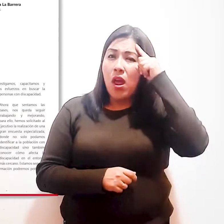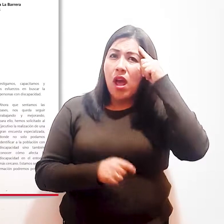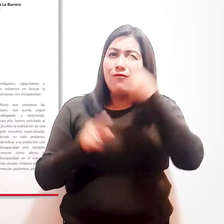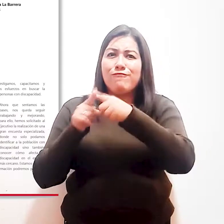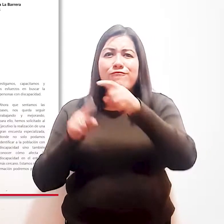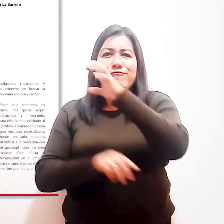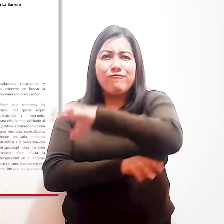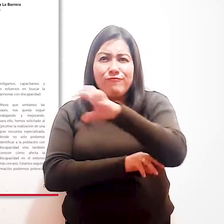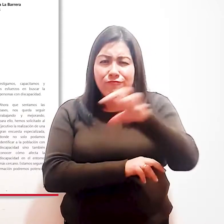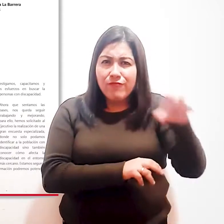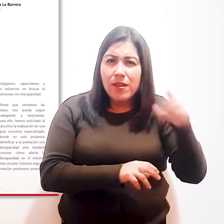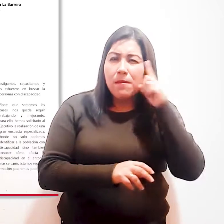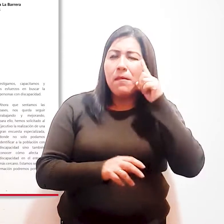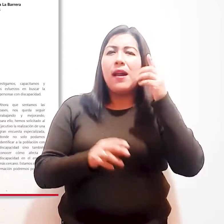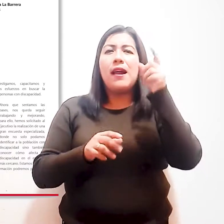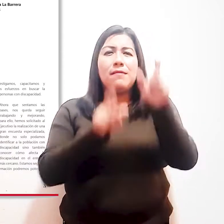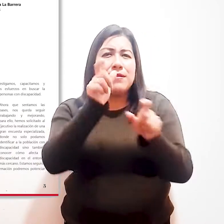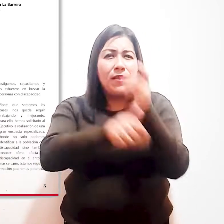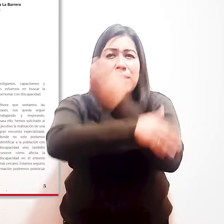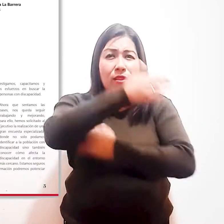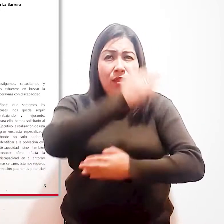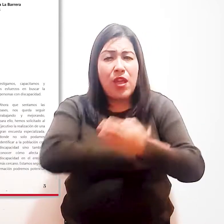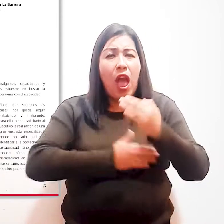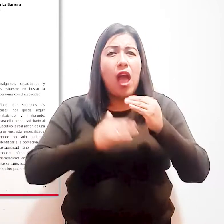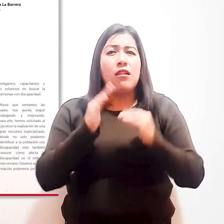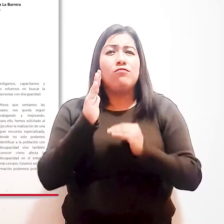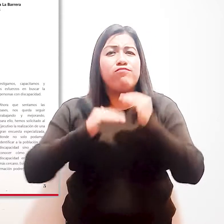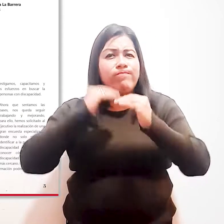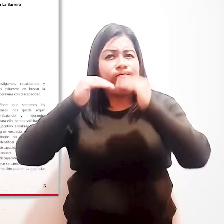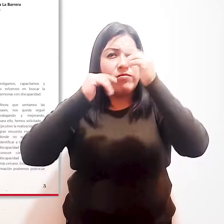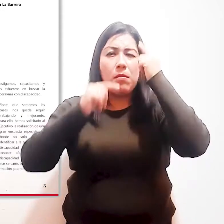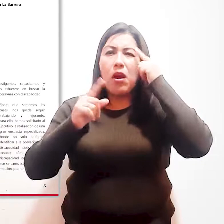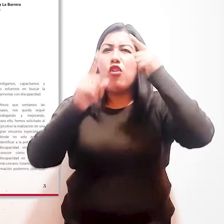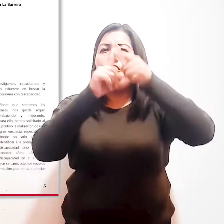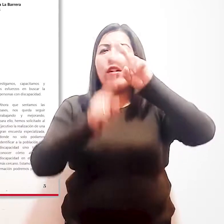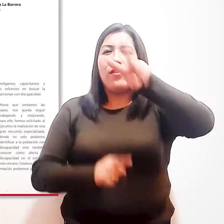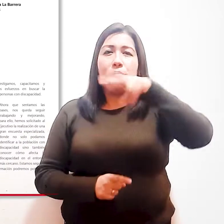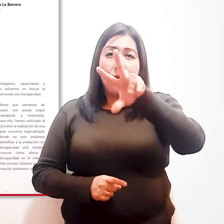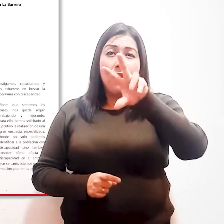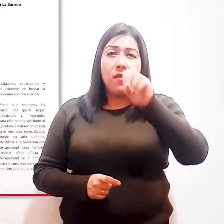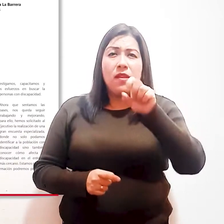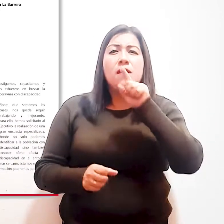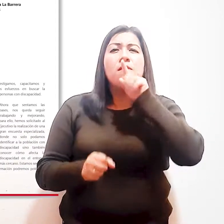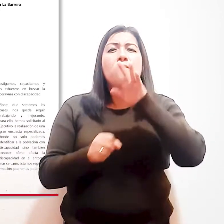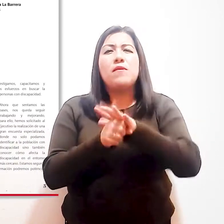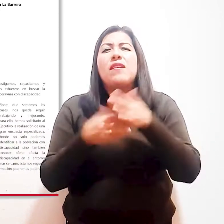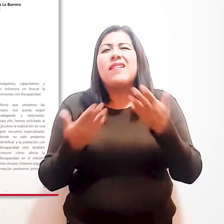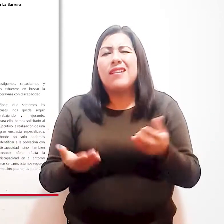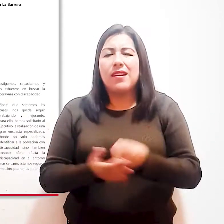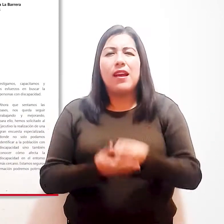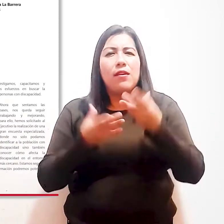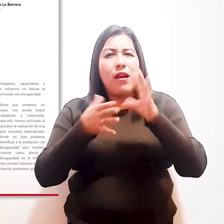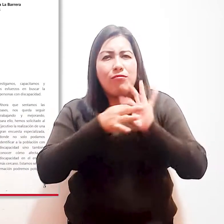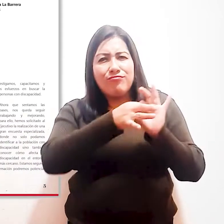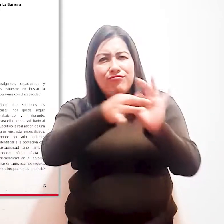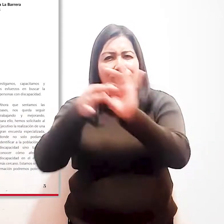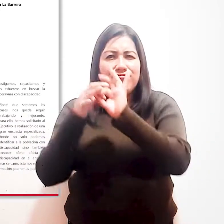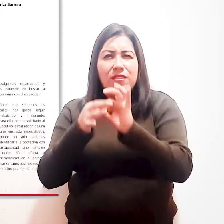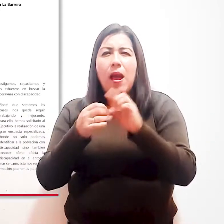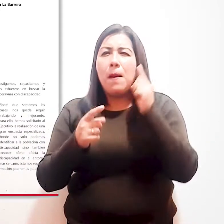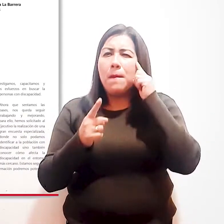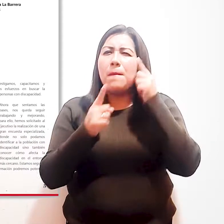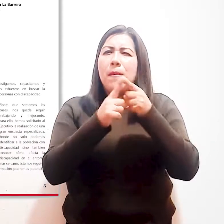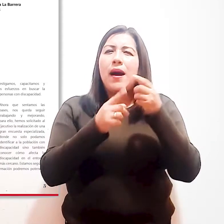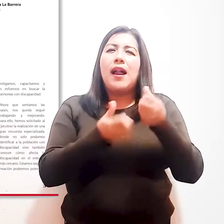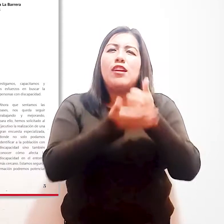multisectorial en discapacidad para el desarrollo al 2030, que permitirá a todo el aparato estatal unir esfuerzos a